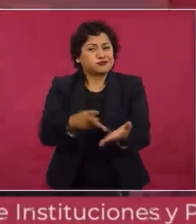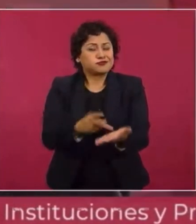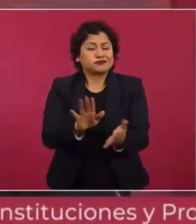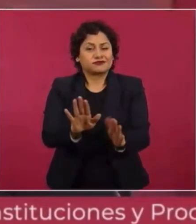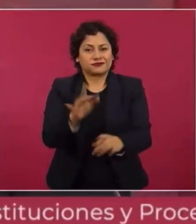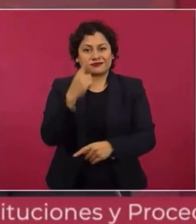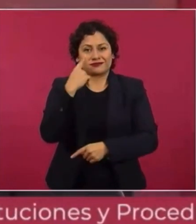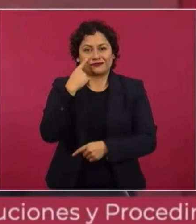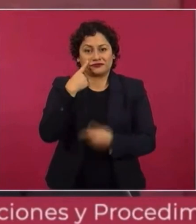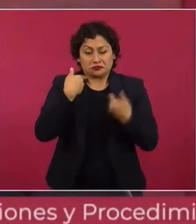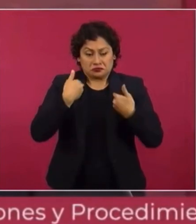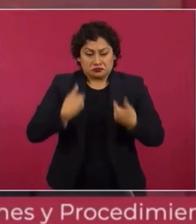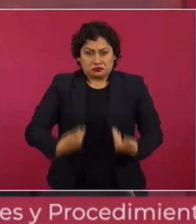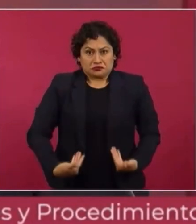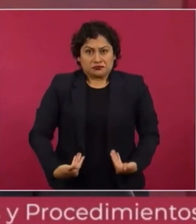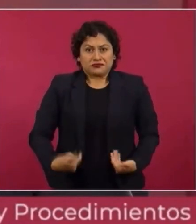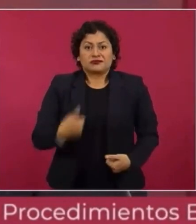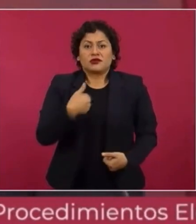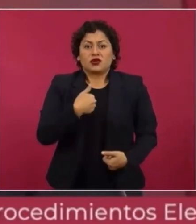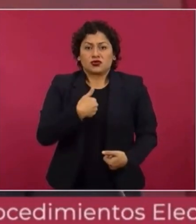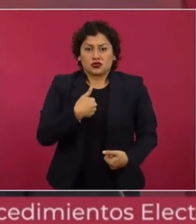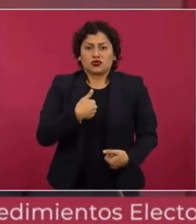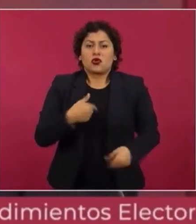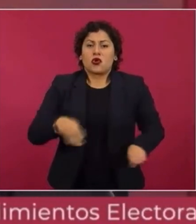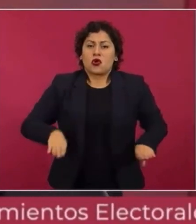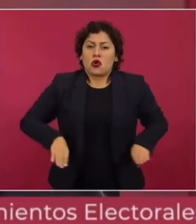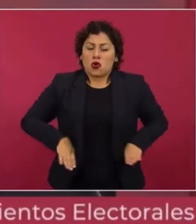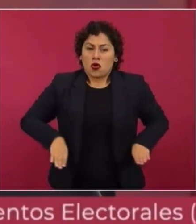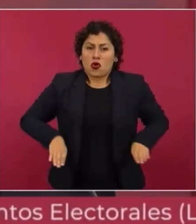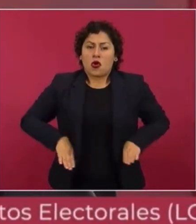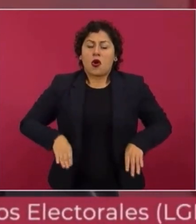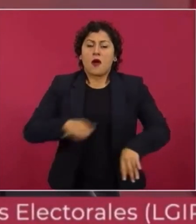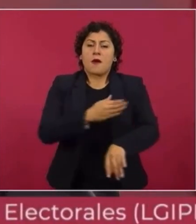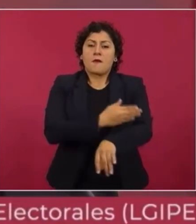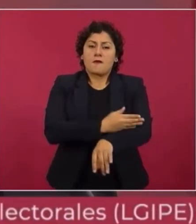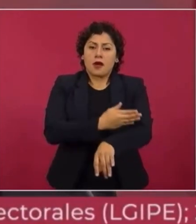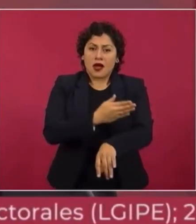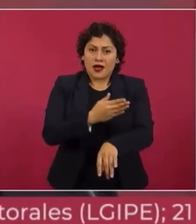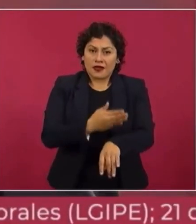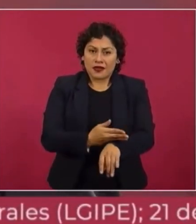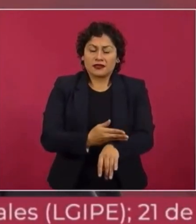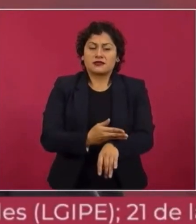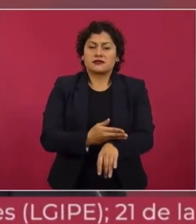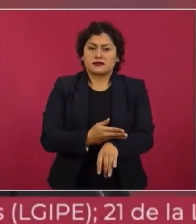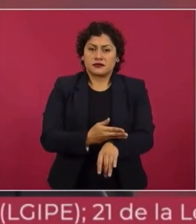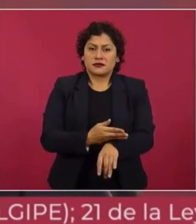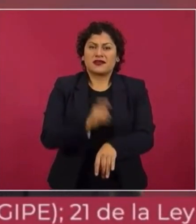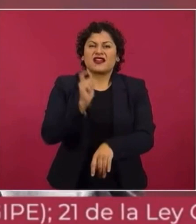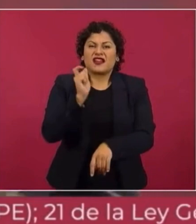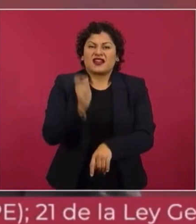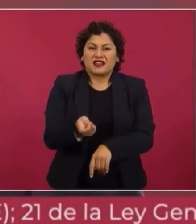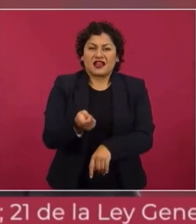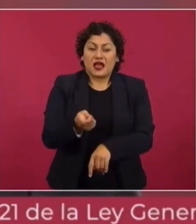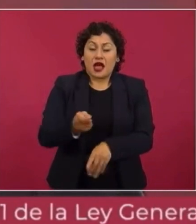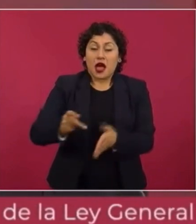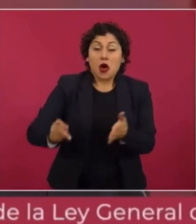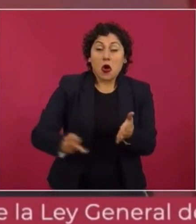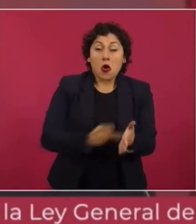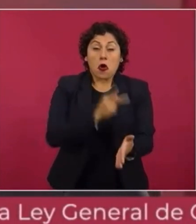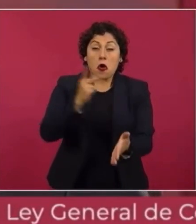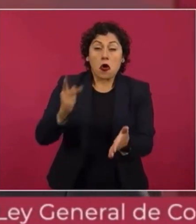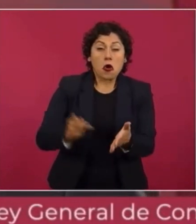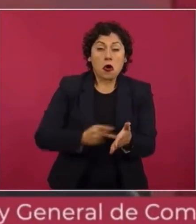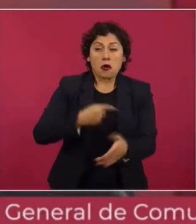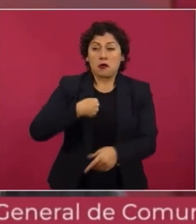maderista, partidario de la no reelección, que voy a